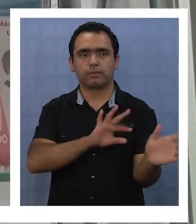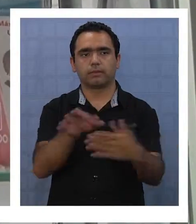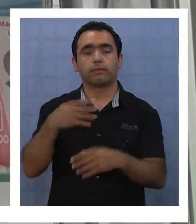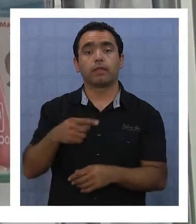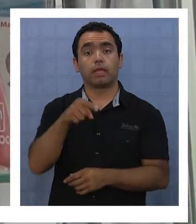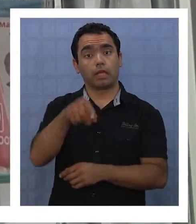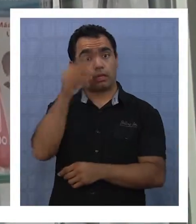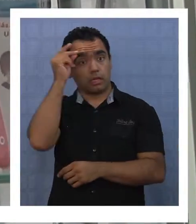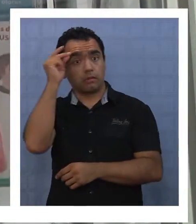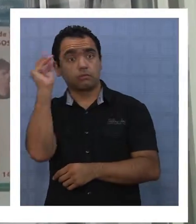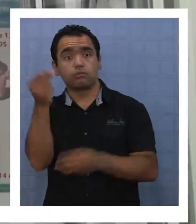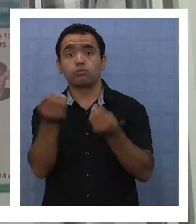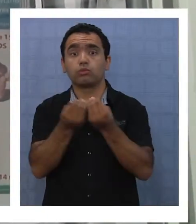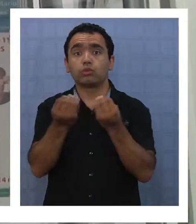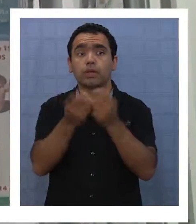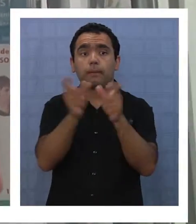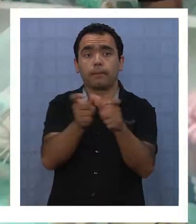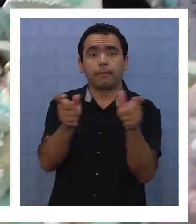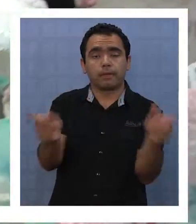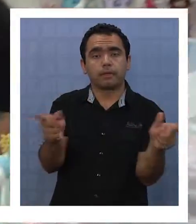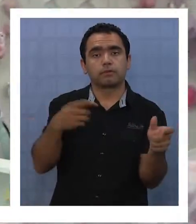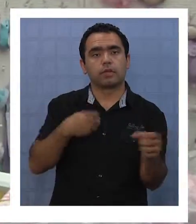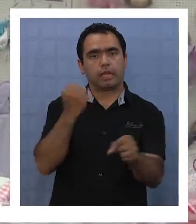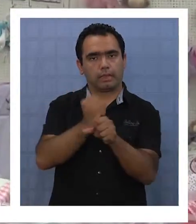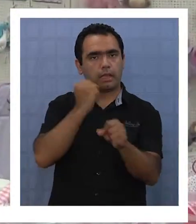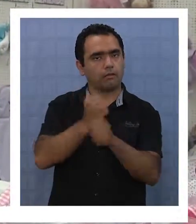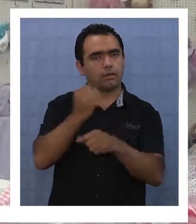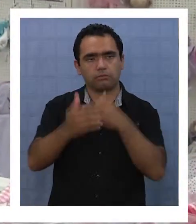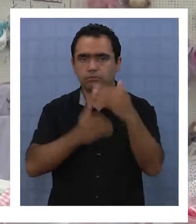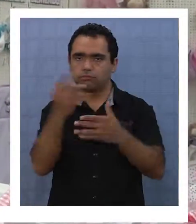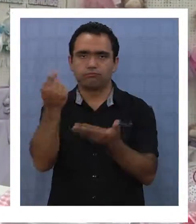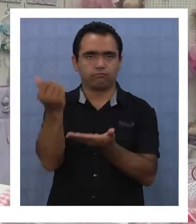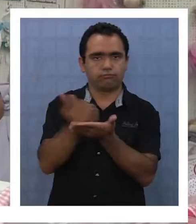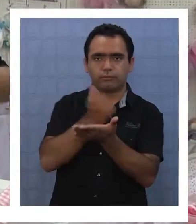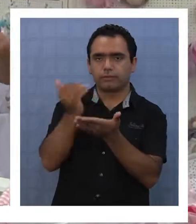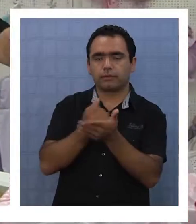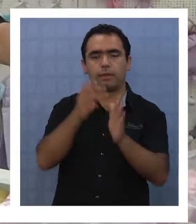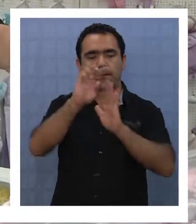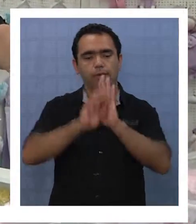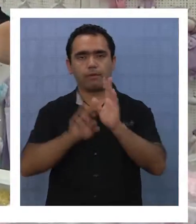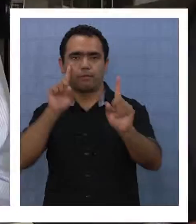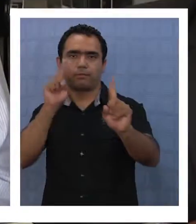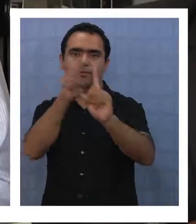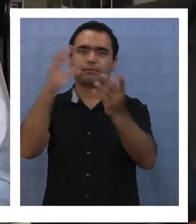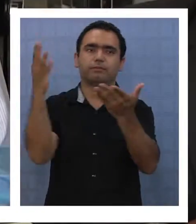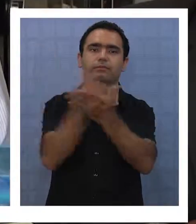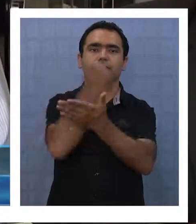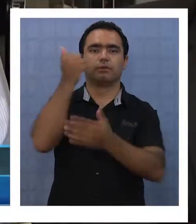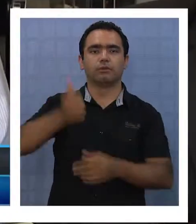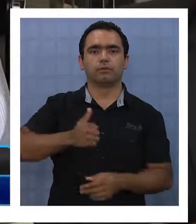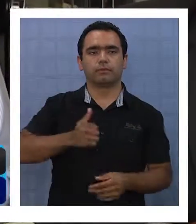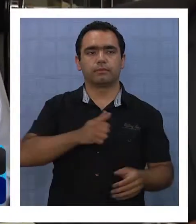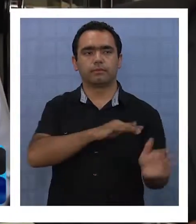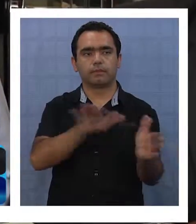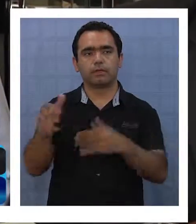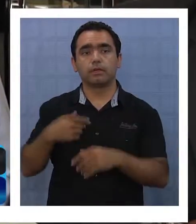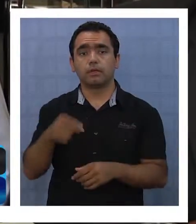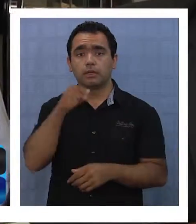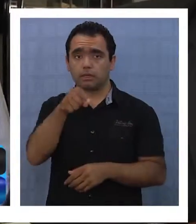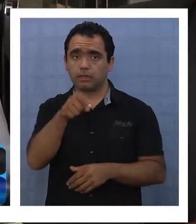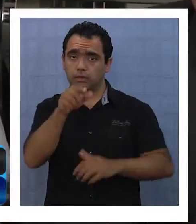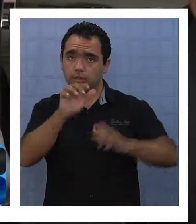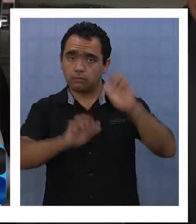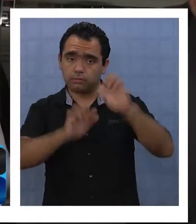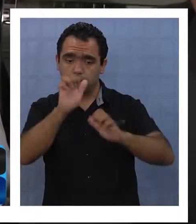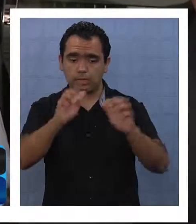permitido que muchas personas puedan surgir laboralmente y llegar a concretar sus proyectos de vida. Este pequeño local, la verdad